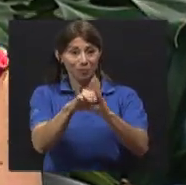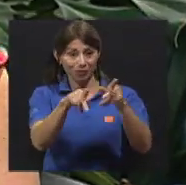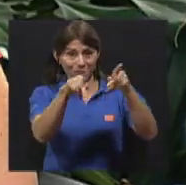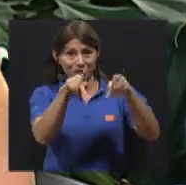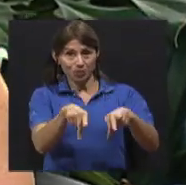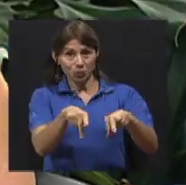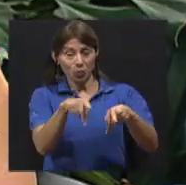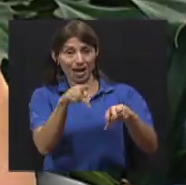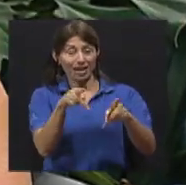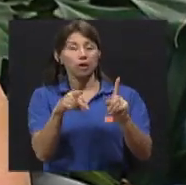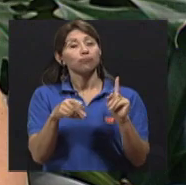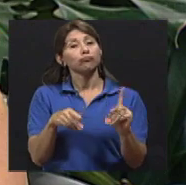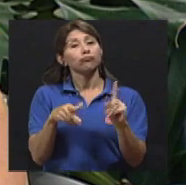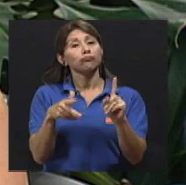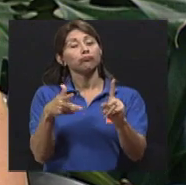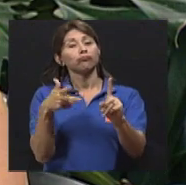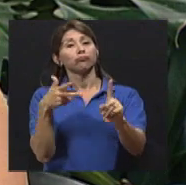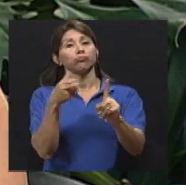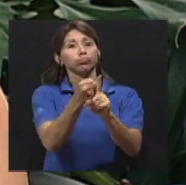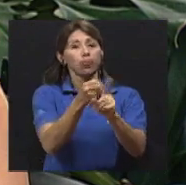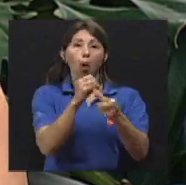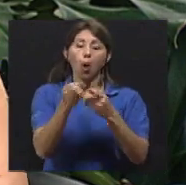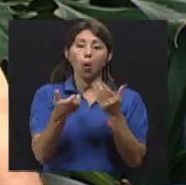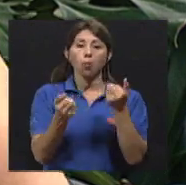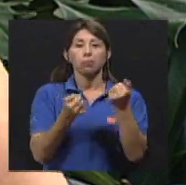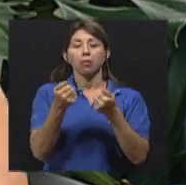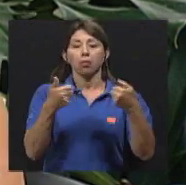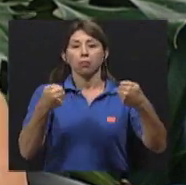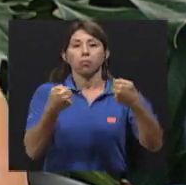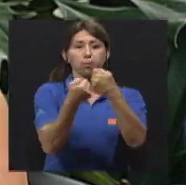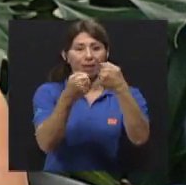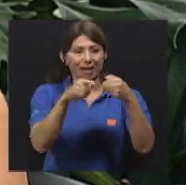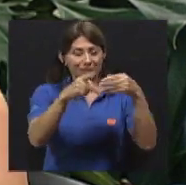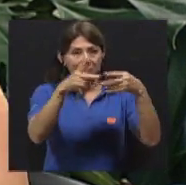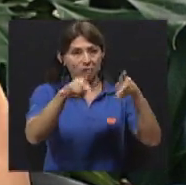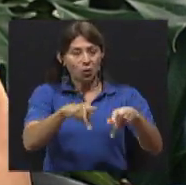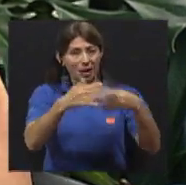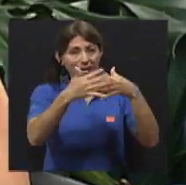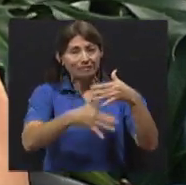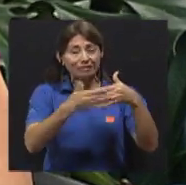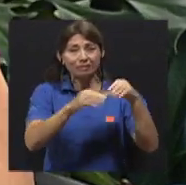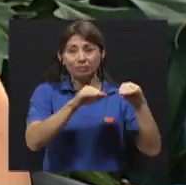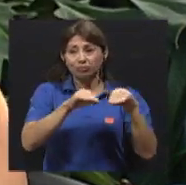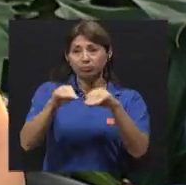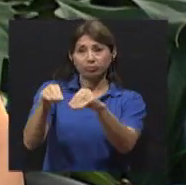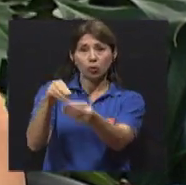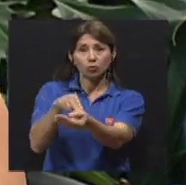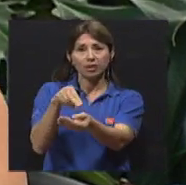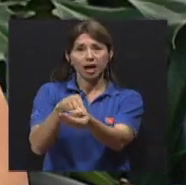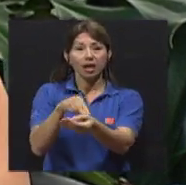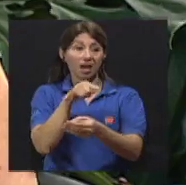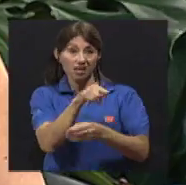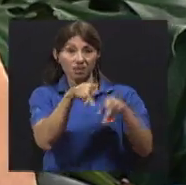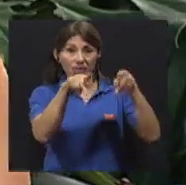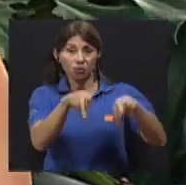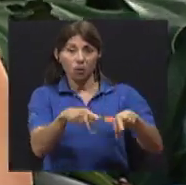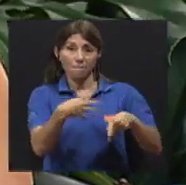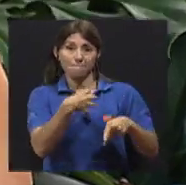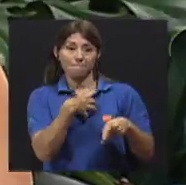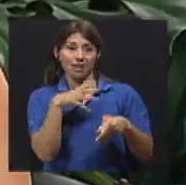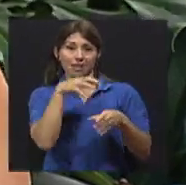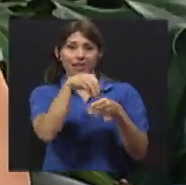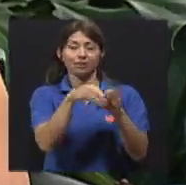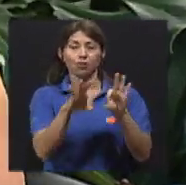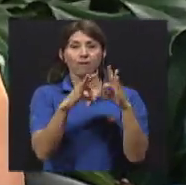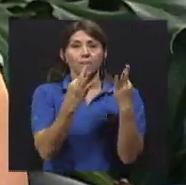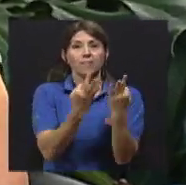peatón o esa peatona que se accidentó pertenece a una familia, pertenece a una comunidad, puede ser que tenga o no tenga